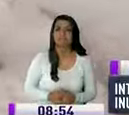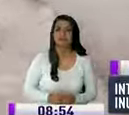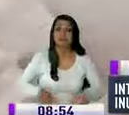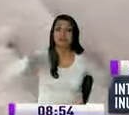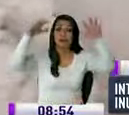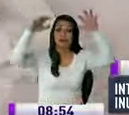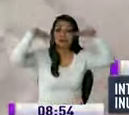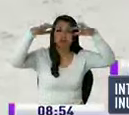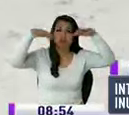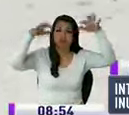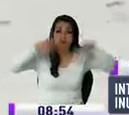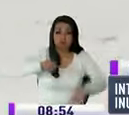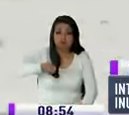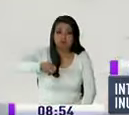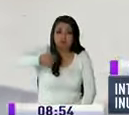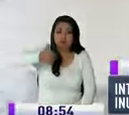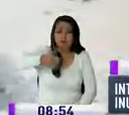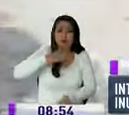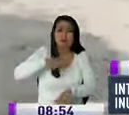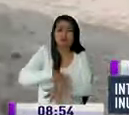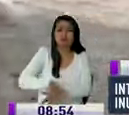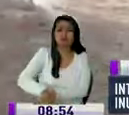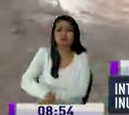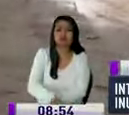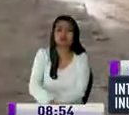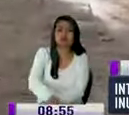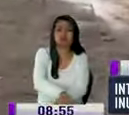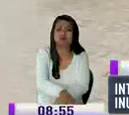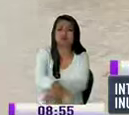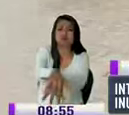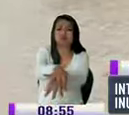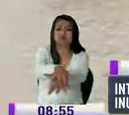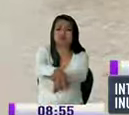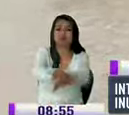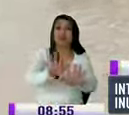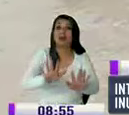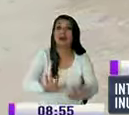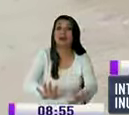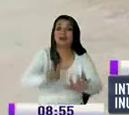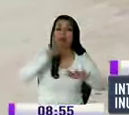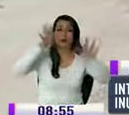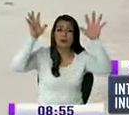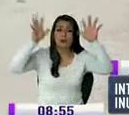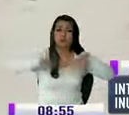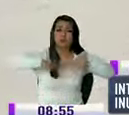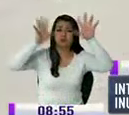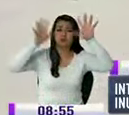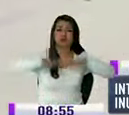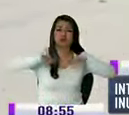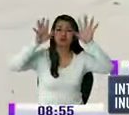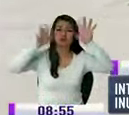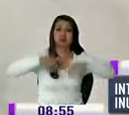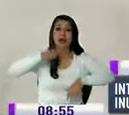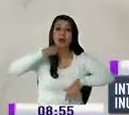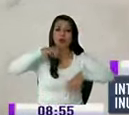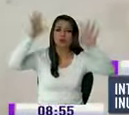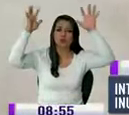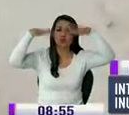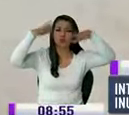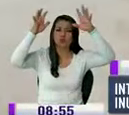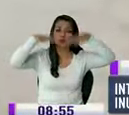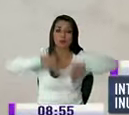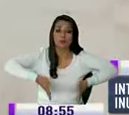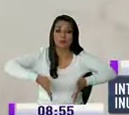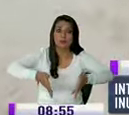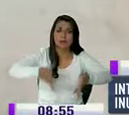lluvia pareciera que un río se habría desbordado es el agua de la fuerte lluvia registrada en catamayo afectando a las